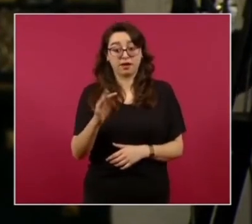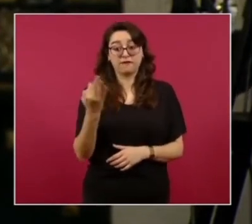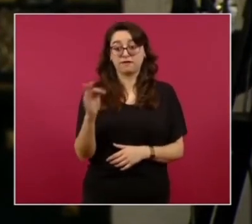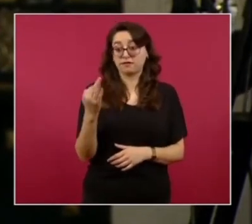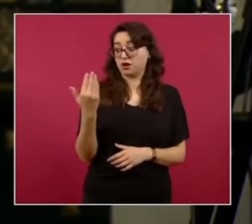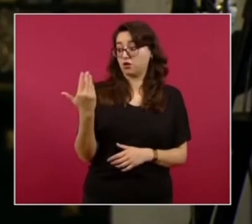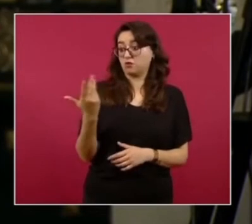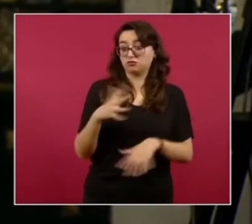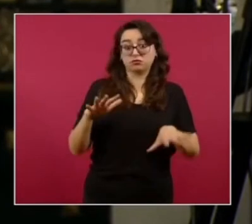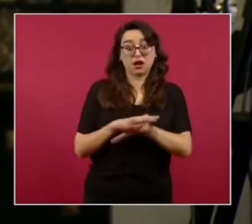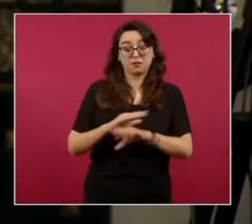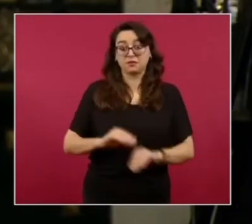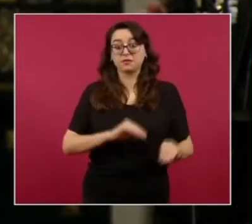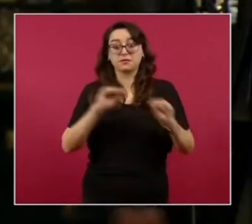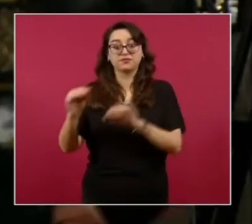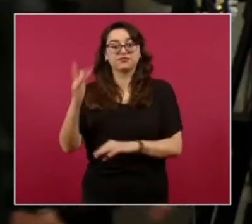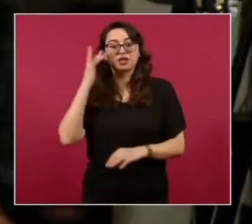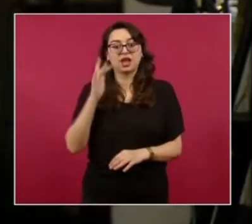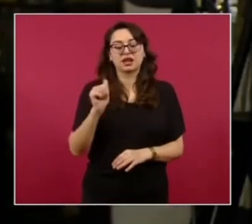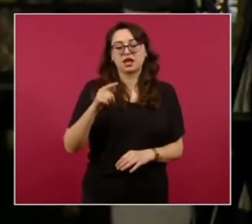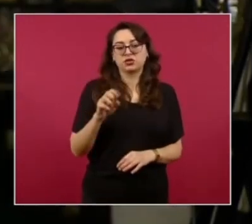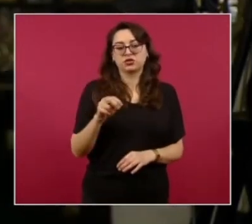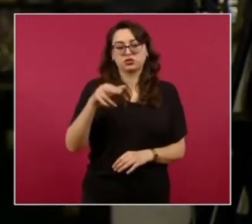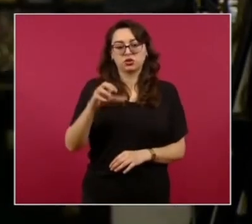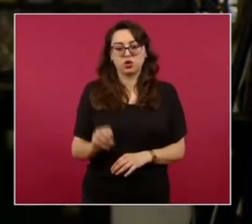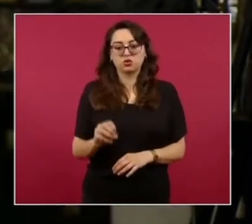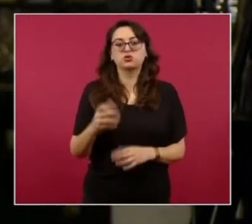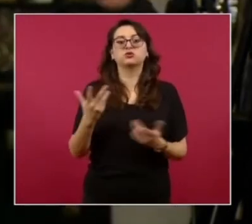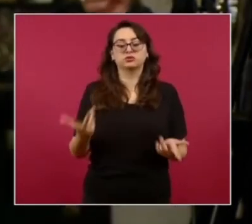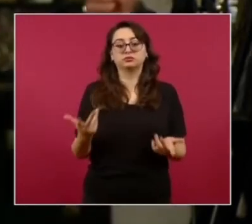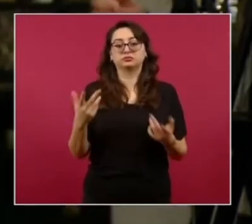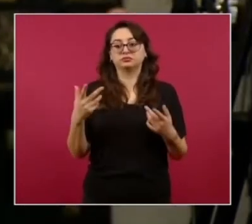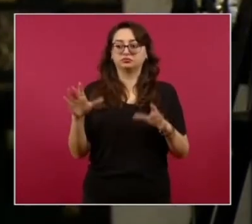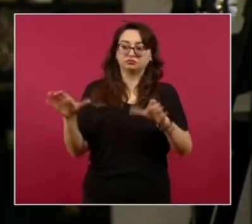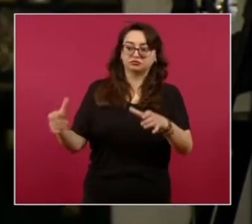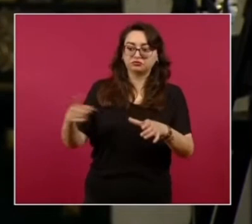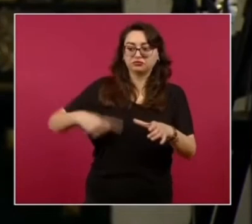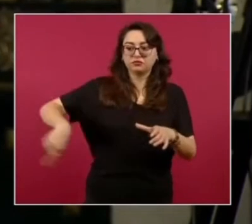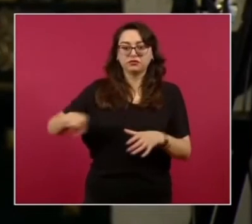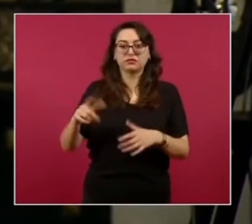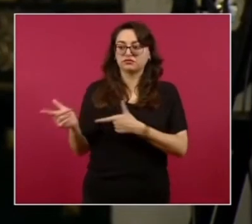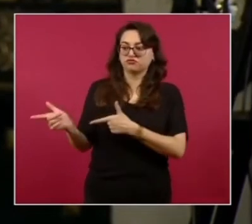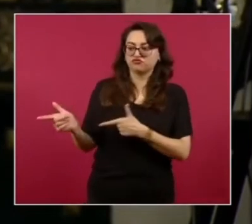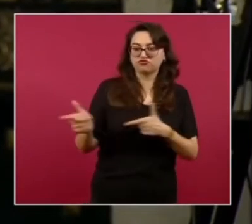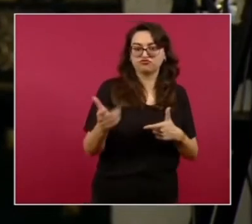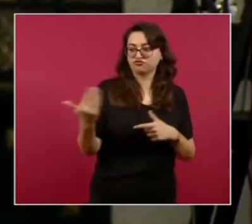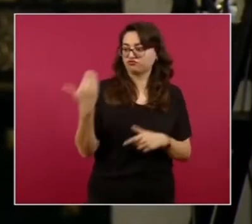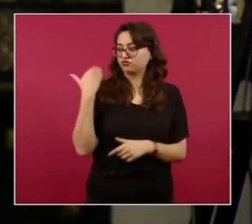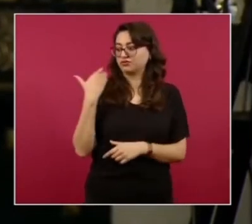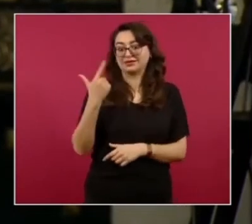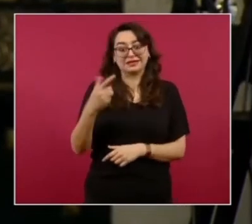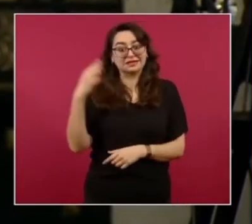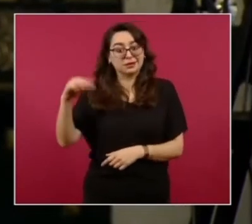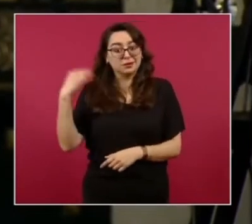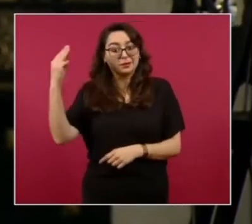reciente La comunidad de San Antonio, Los Puertos, fue agredida con armas de alto calibre el día 7 de marzo Más reciente,